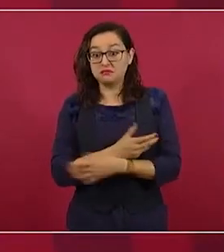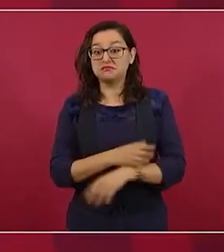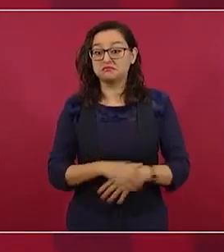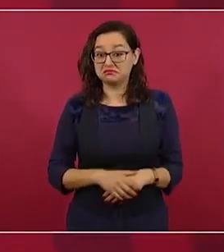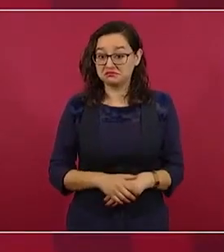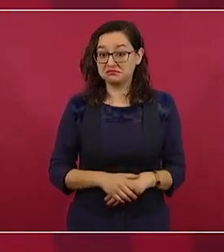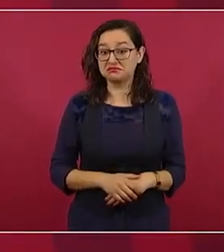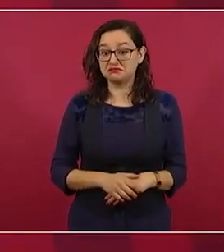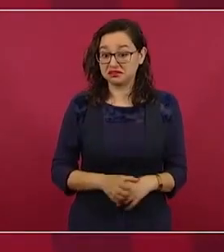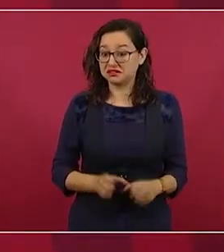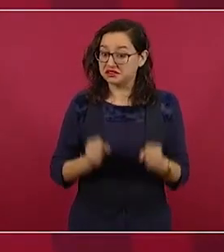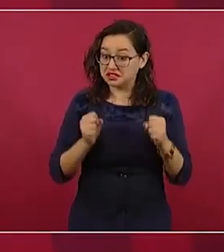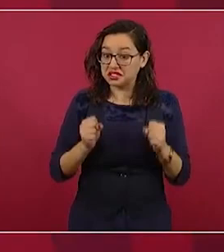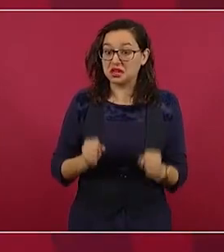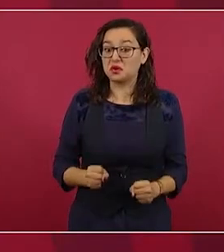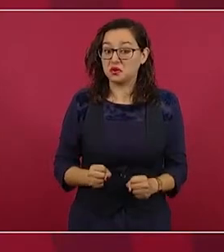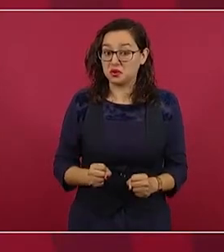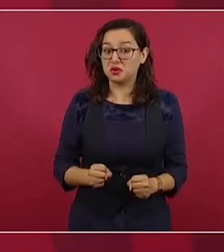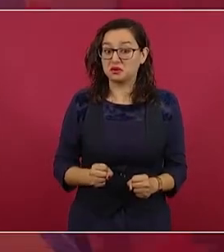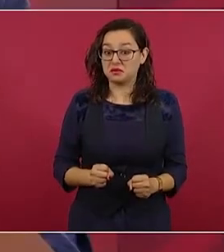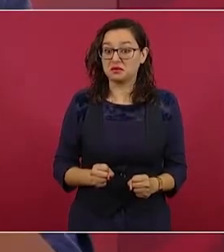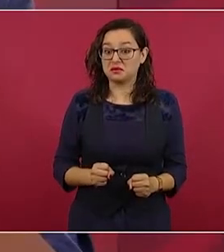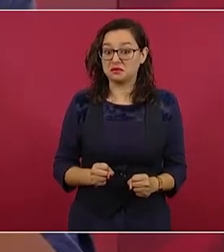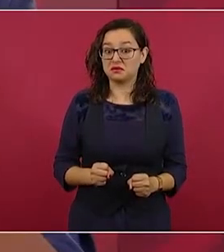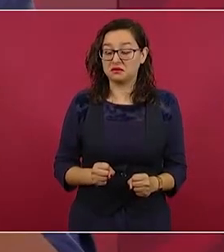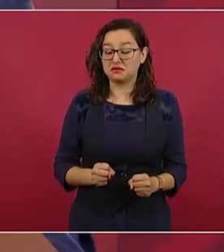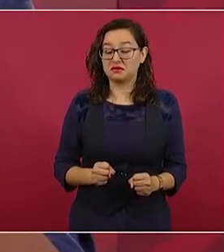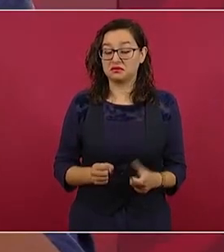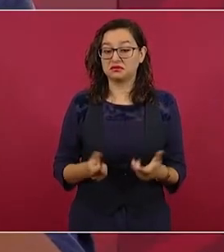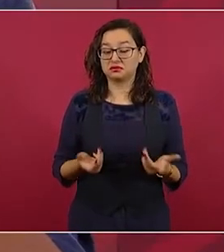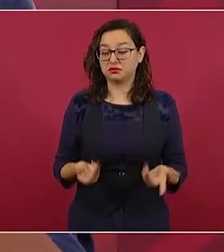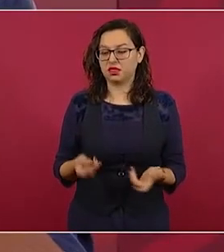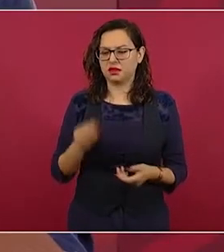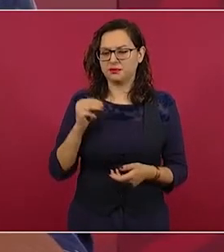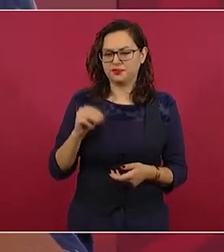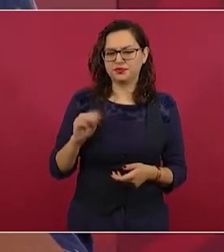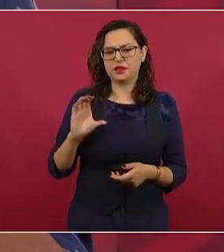dogmáticos, son más pragmáticos.